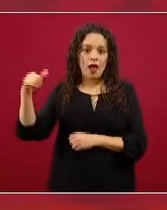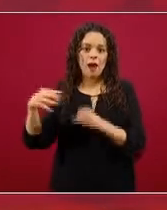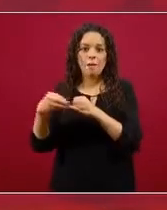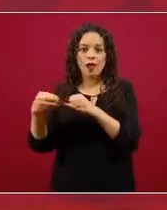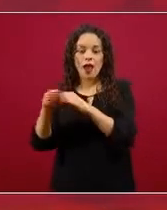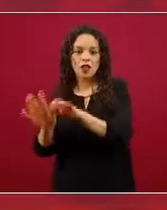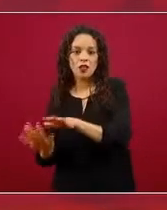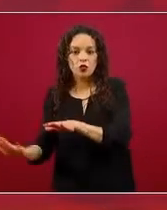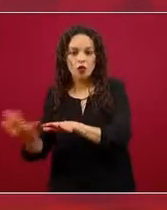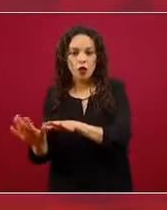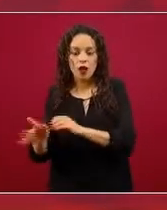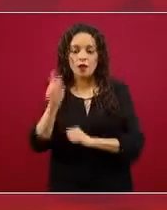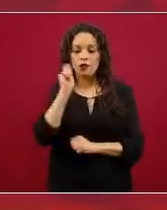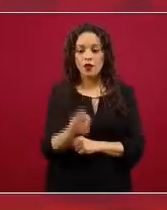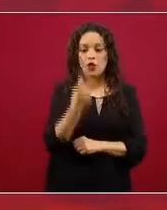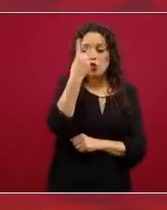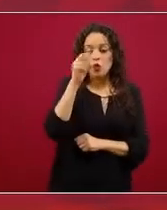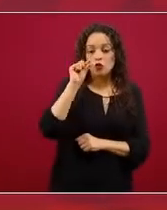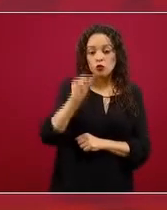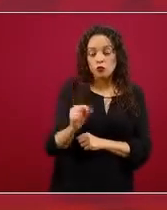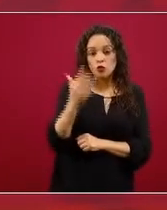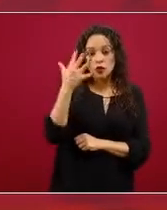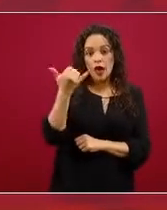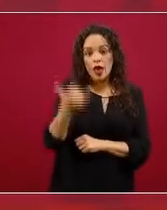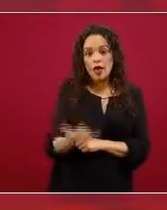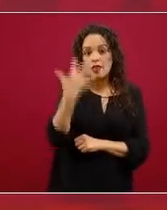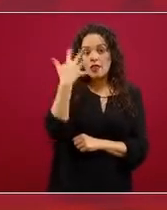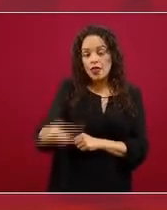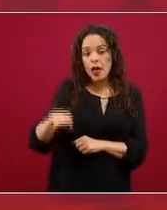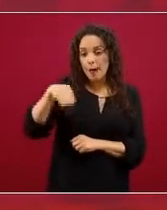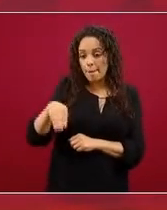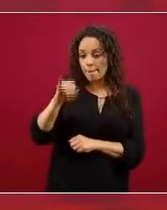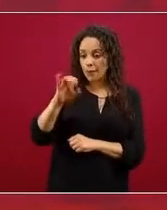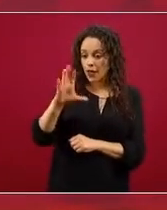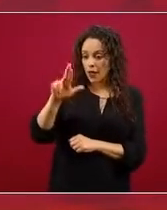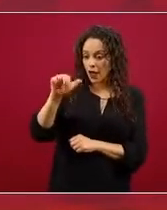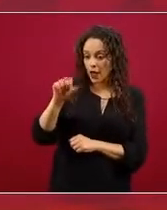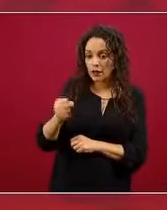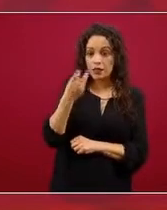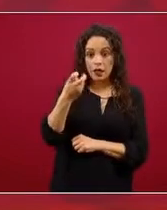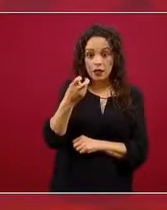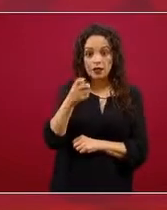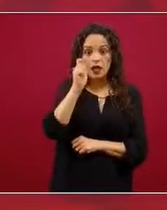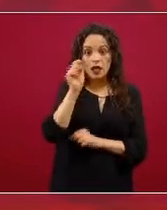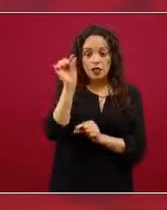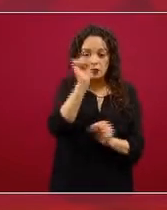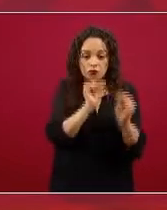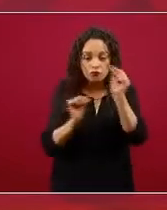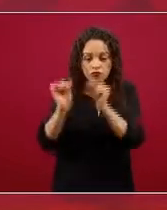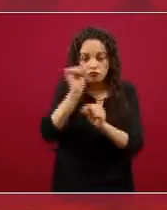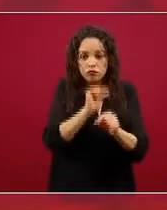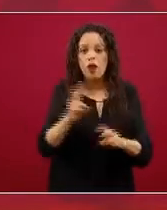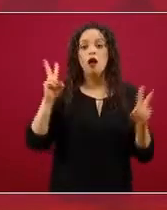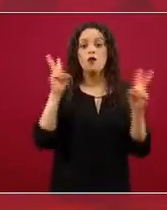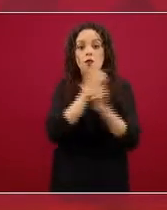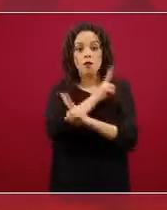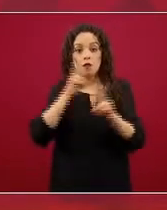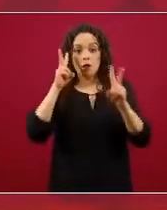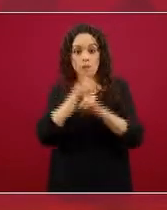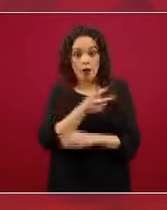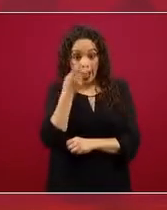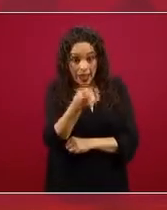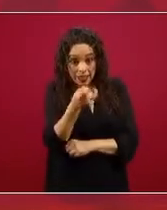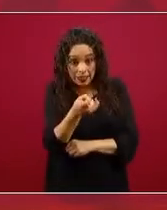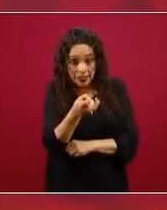de entre 2.5 y 10 micras, que son las partículas respirables. Entonces, efectivamente estas partículas